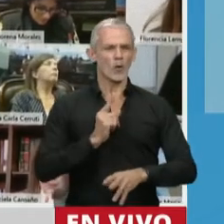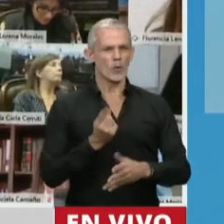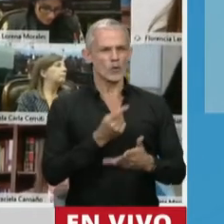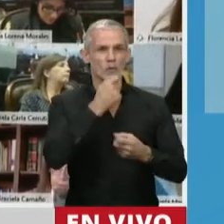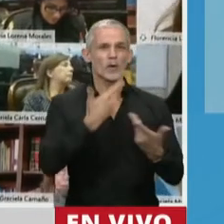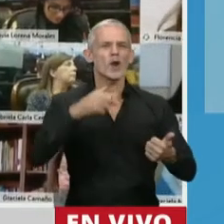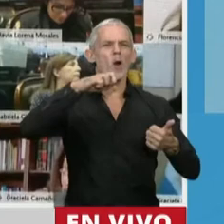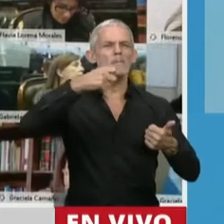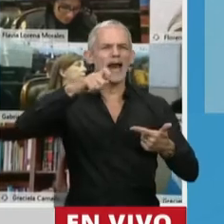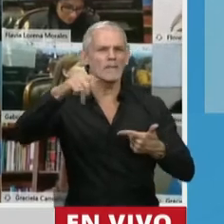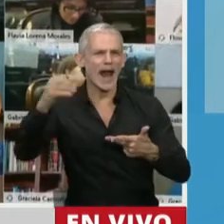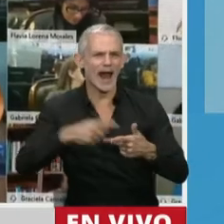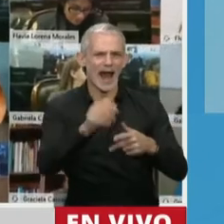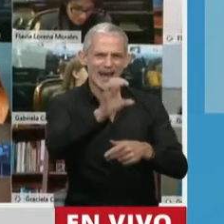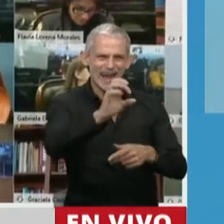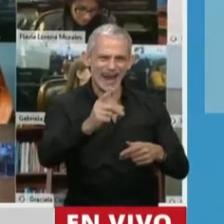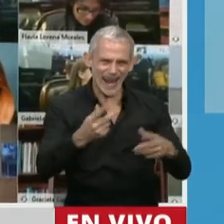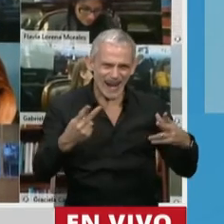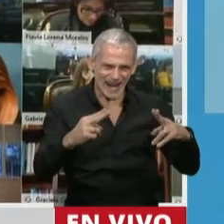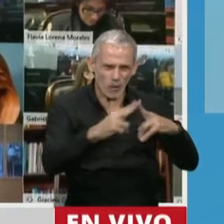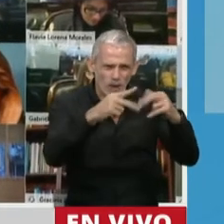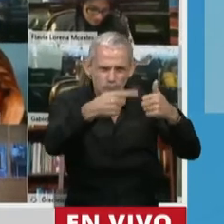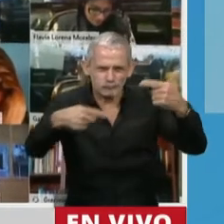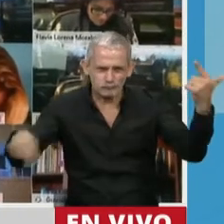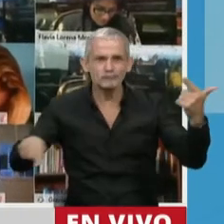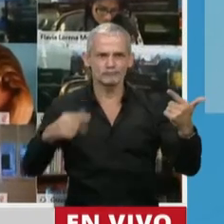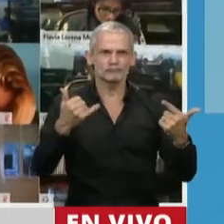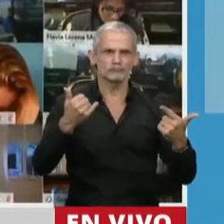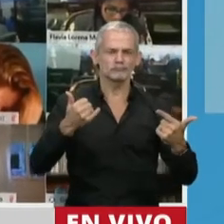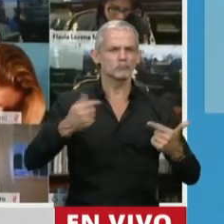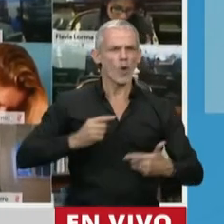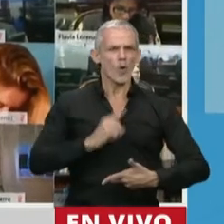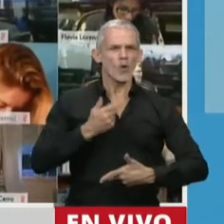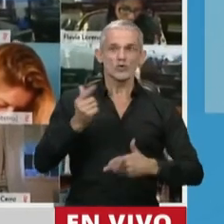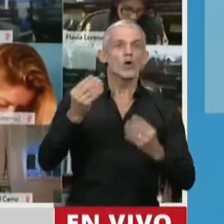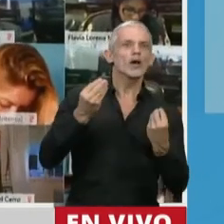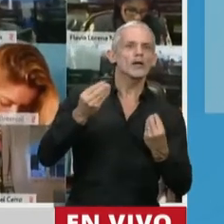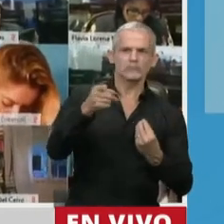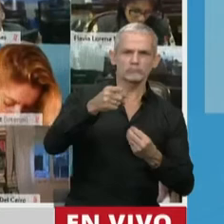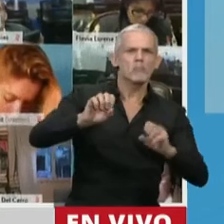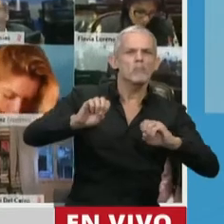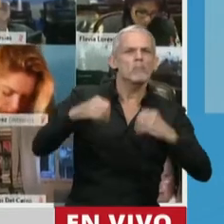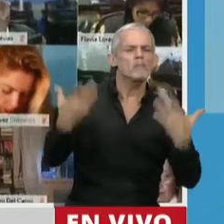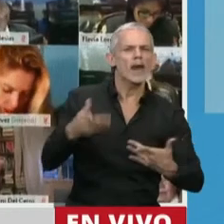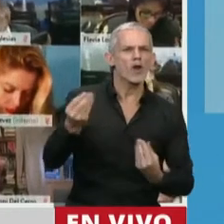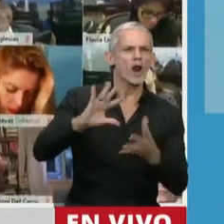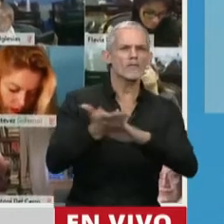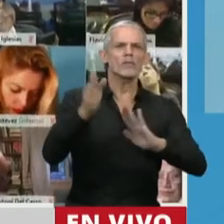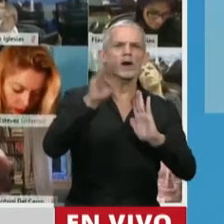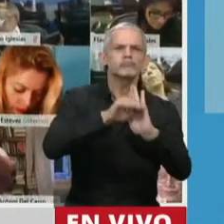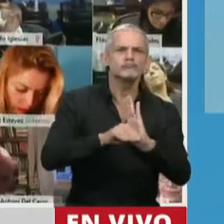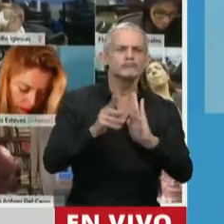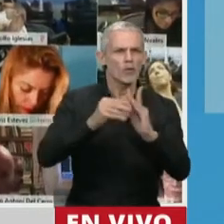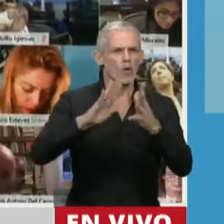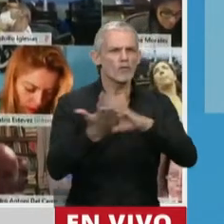como Patapaca o muchos otros elementos audiovisuales que mejoraron rotundamente los contenidos de